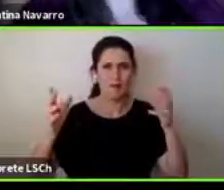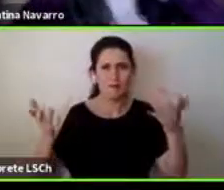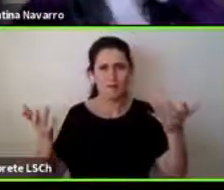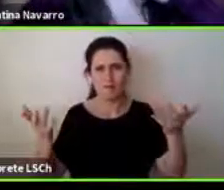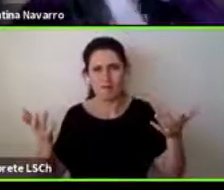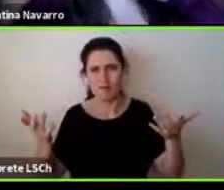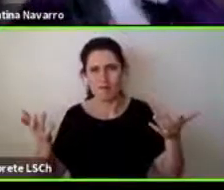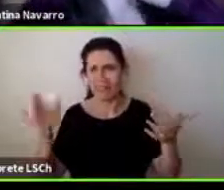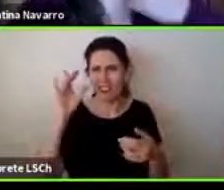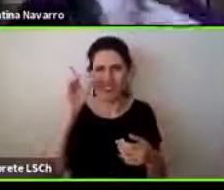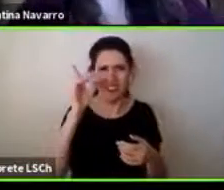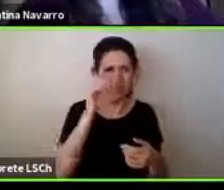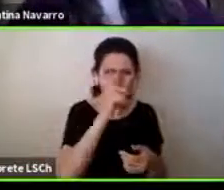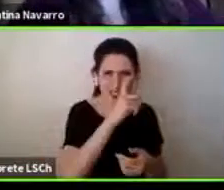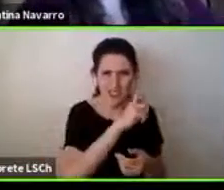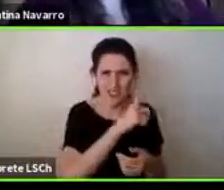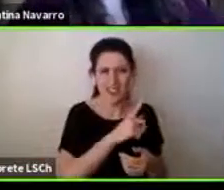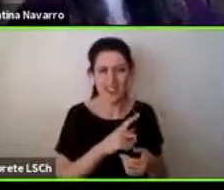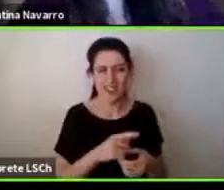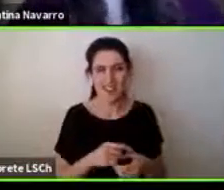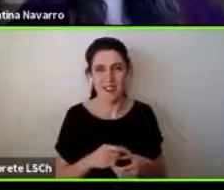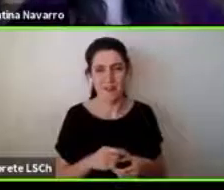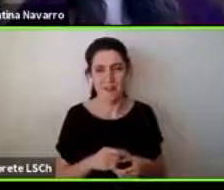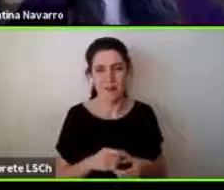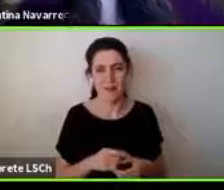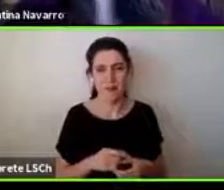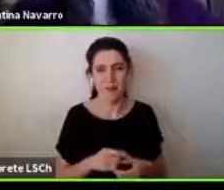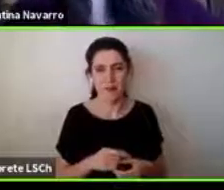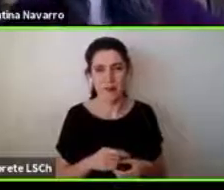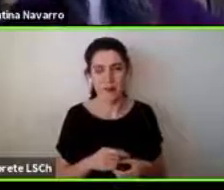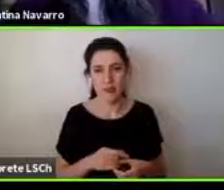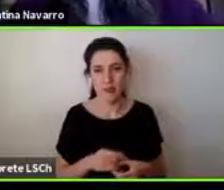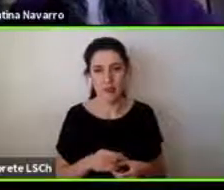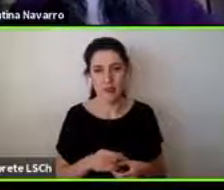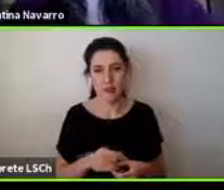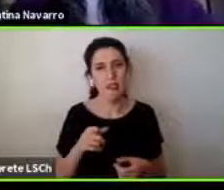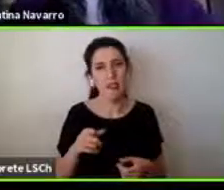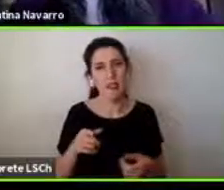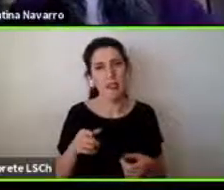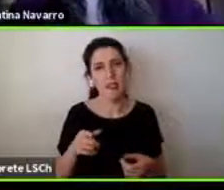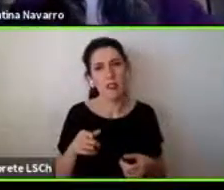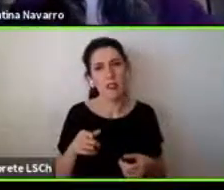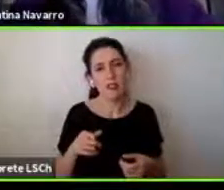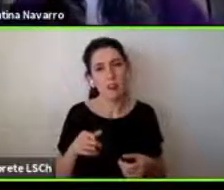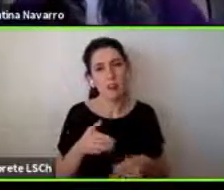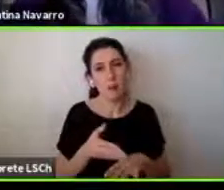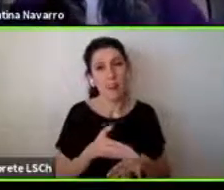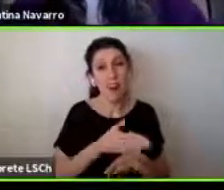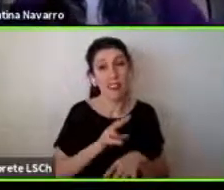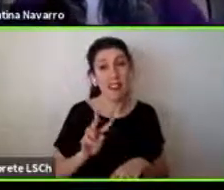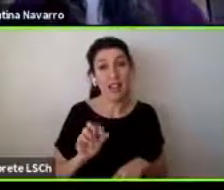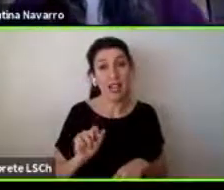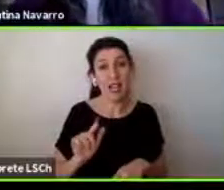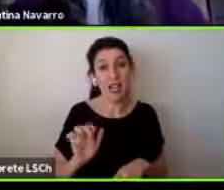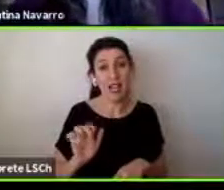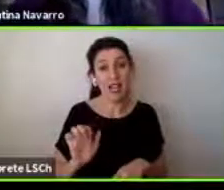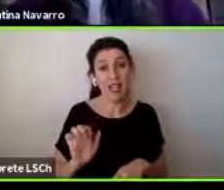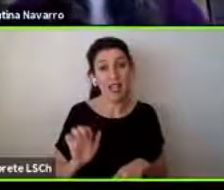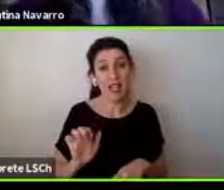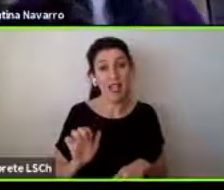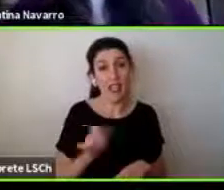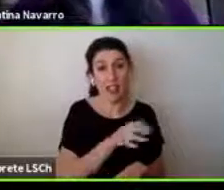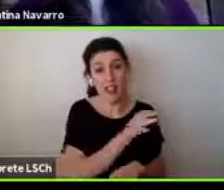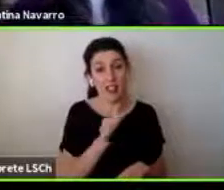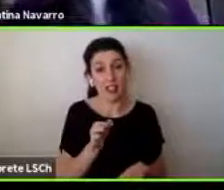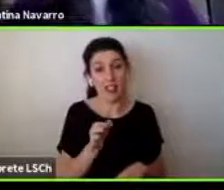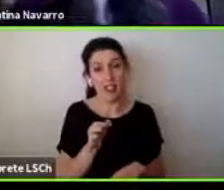complejo y en ese sentido claro como ya habían hablado antes de la vale como el